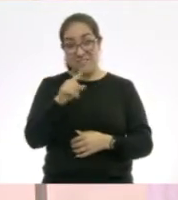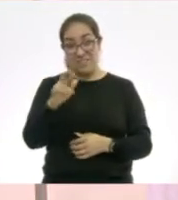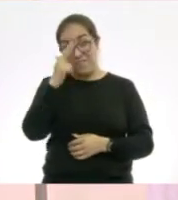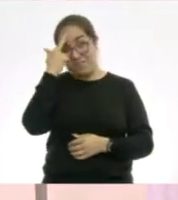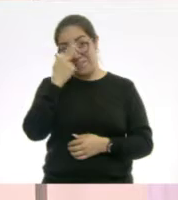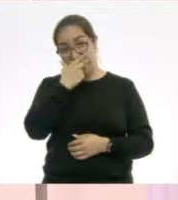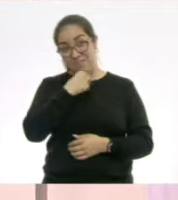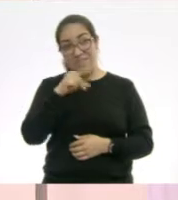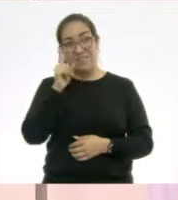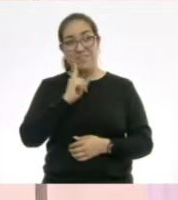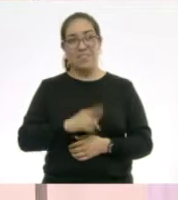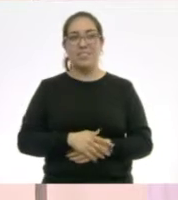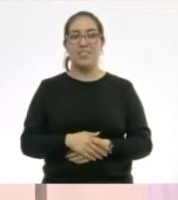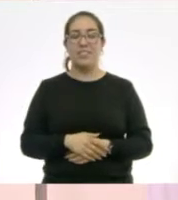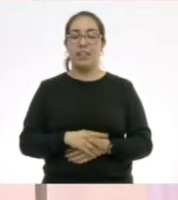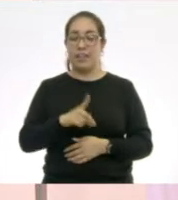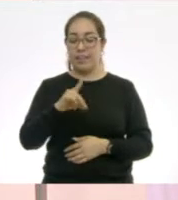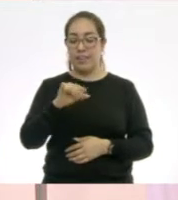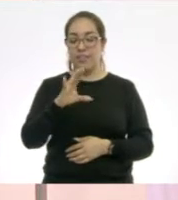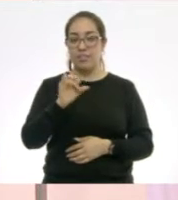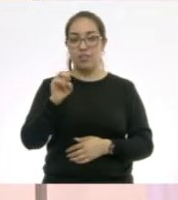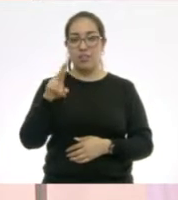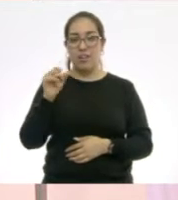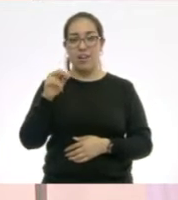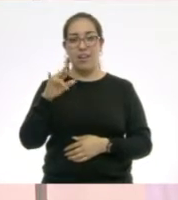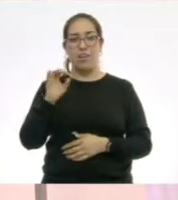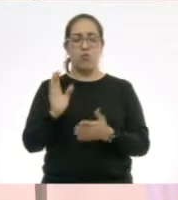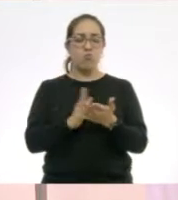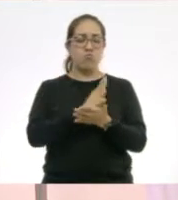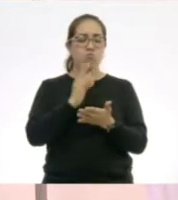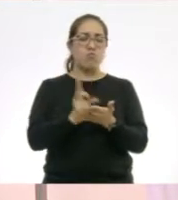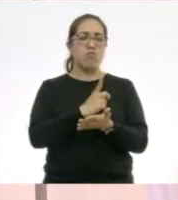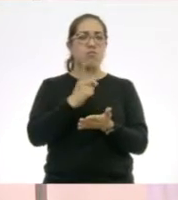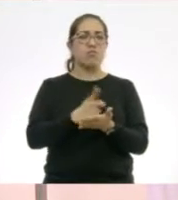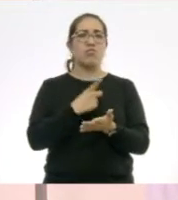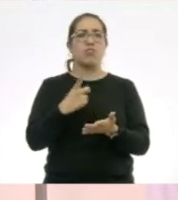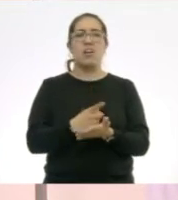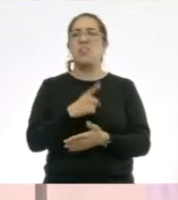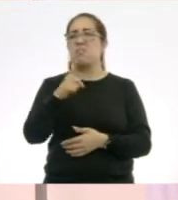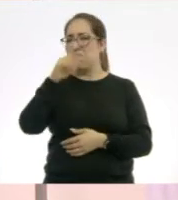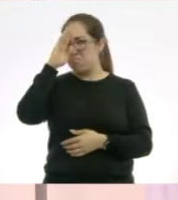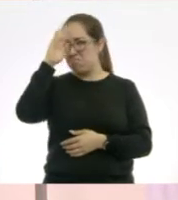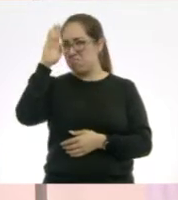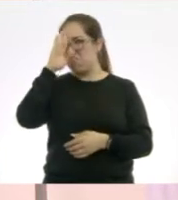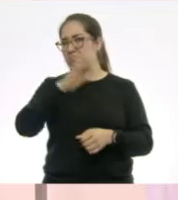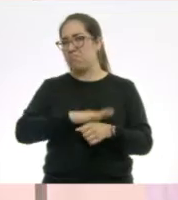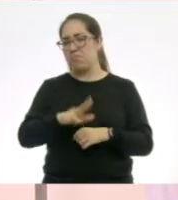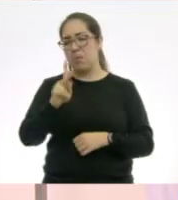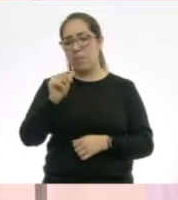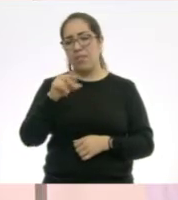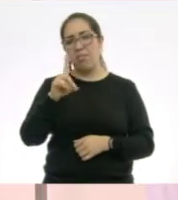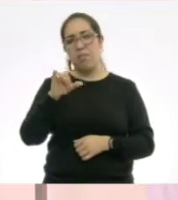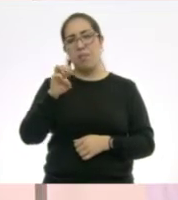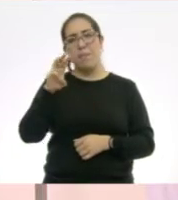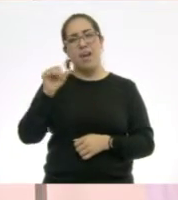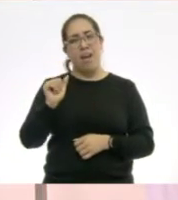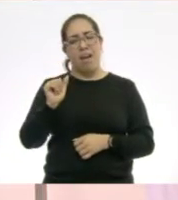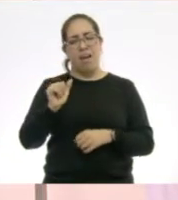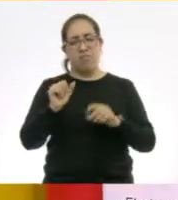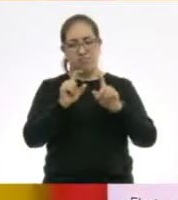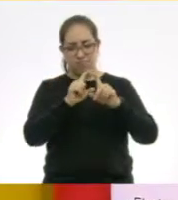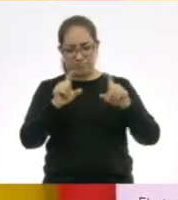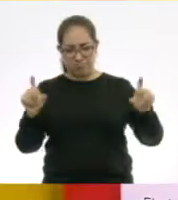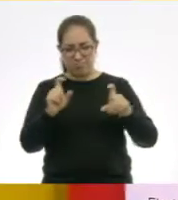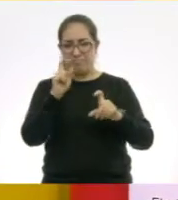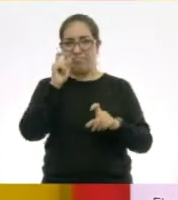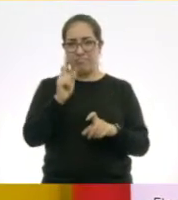niñas, niños? Sí, en un diccionario. ¿Y qué te imaginas que es lo que es una pandemia? Una pandemia es cuando es